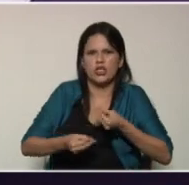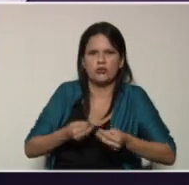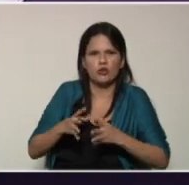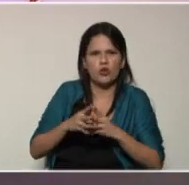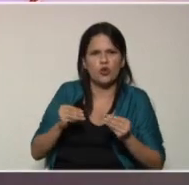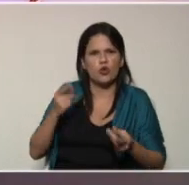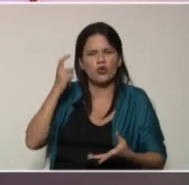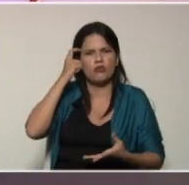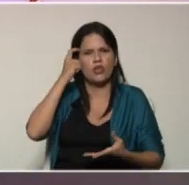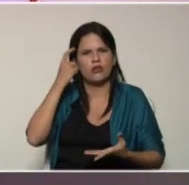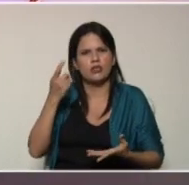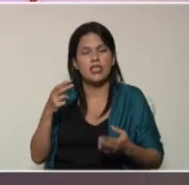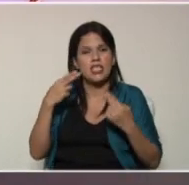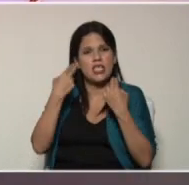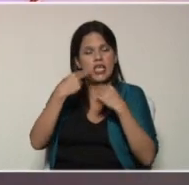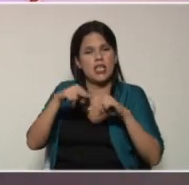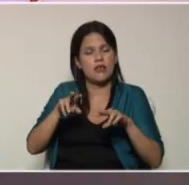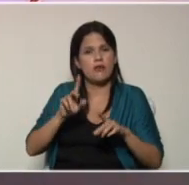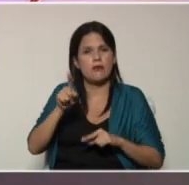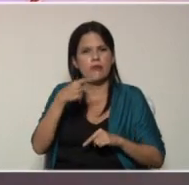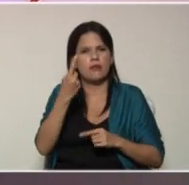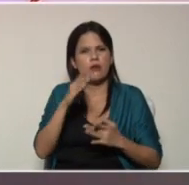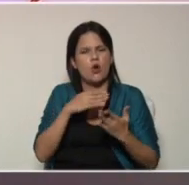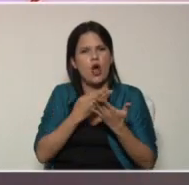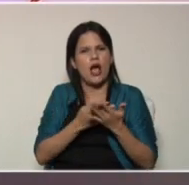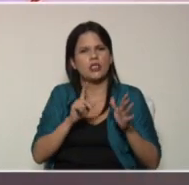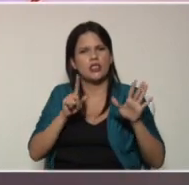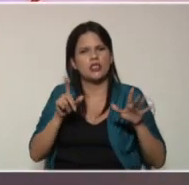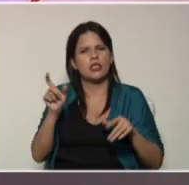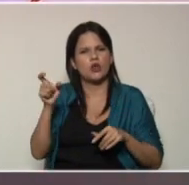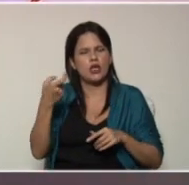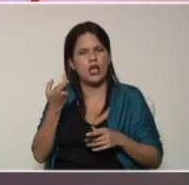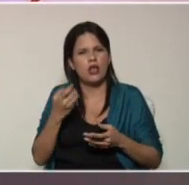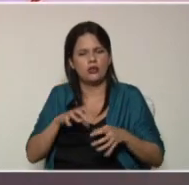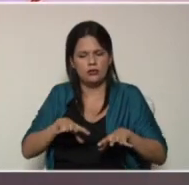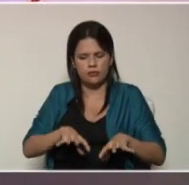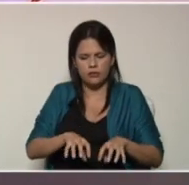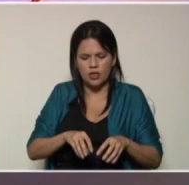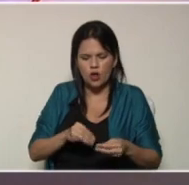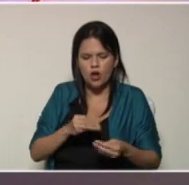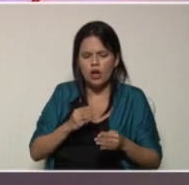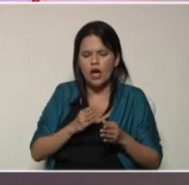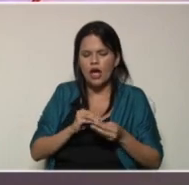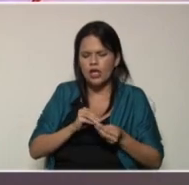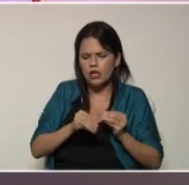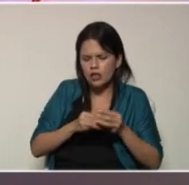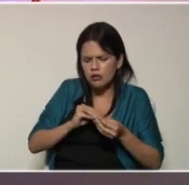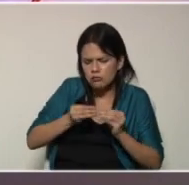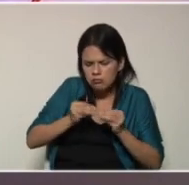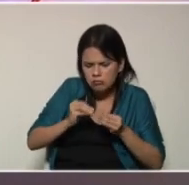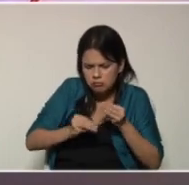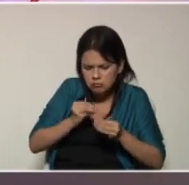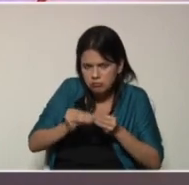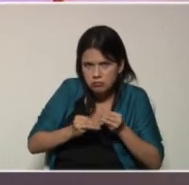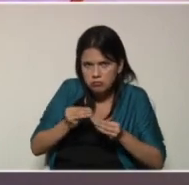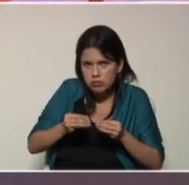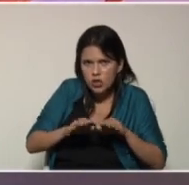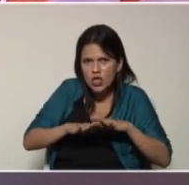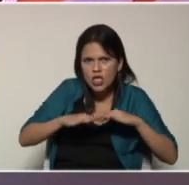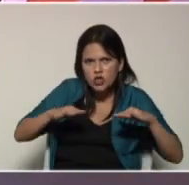y en el nivel de educación primaria con la preparación de suelos y abonos orgánicos acompáñenme a la pantalla